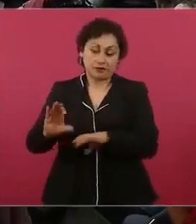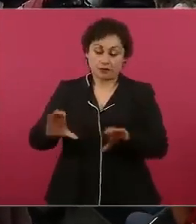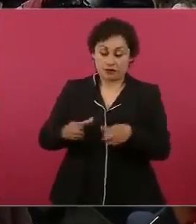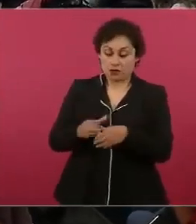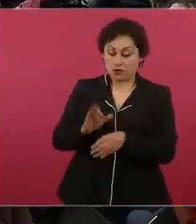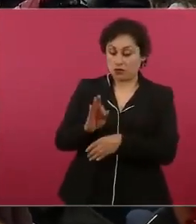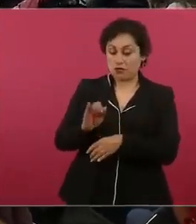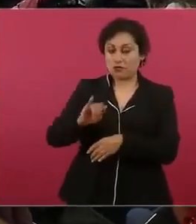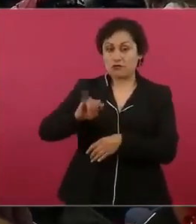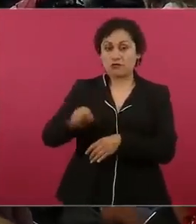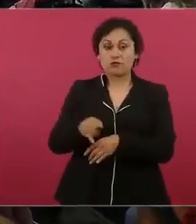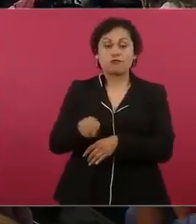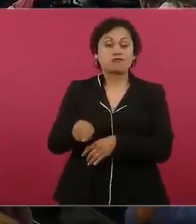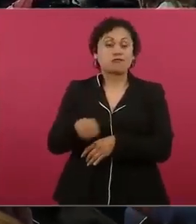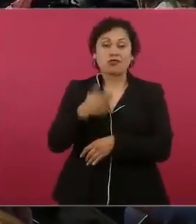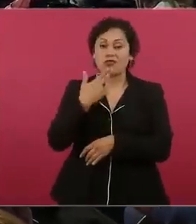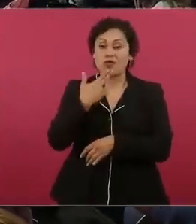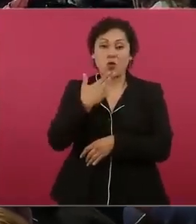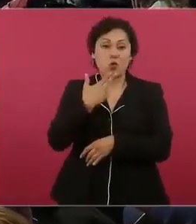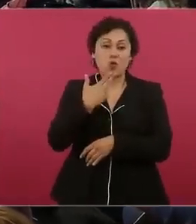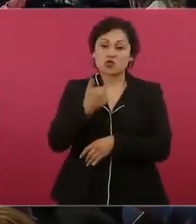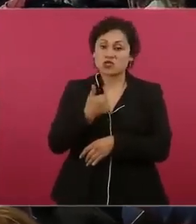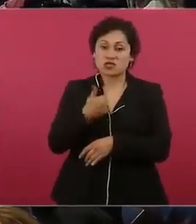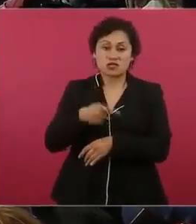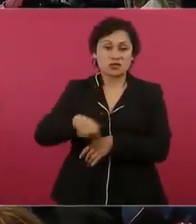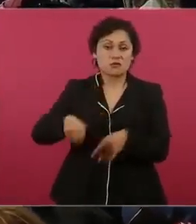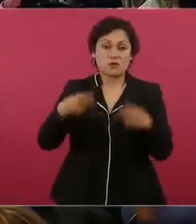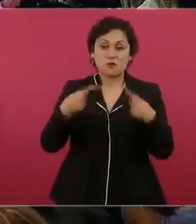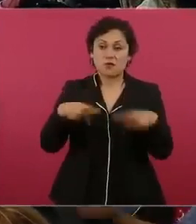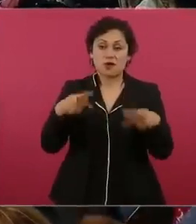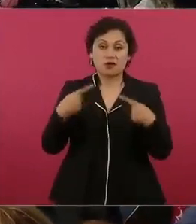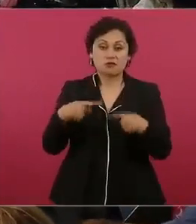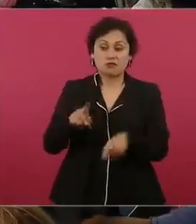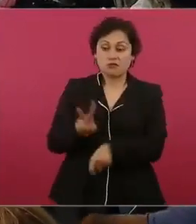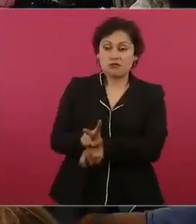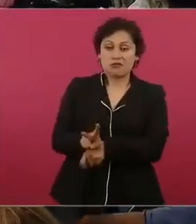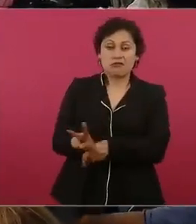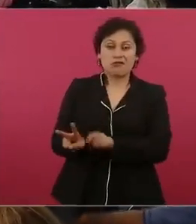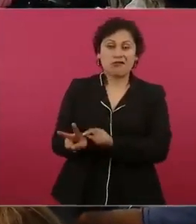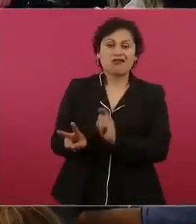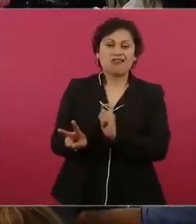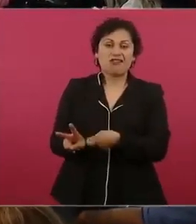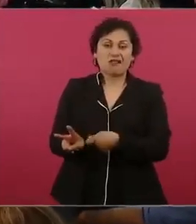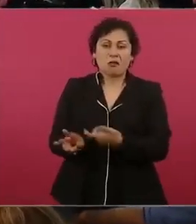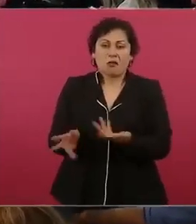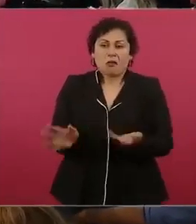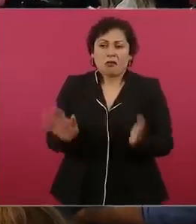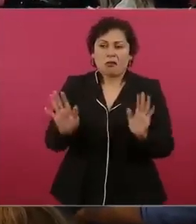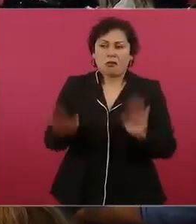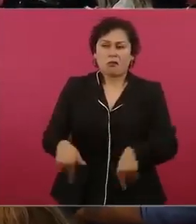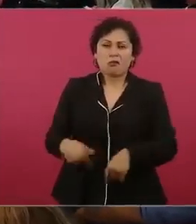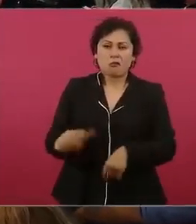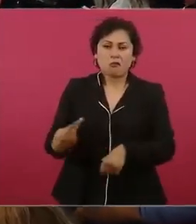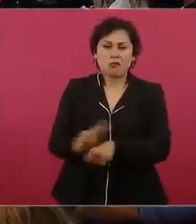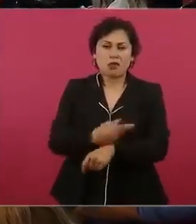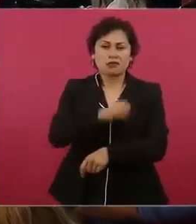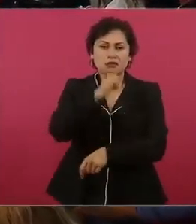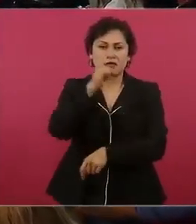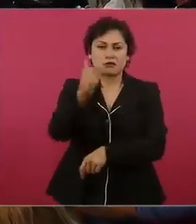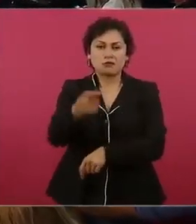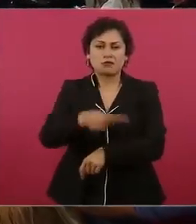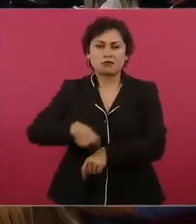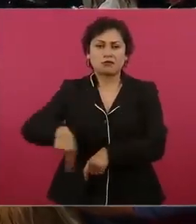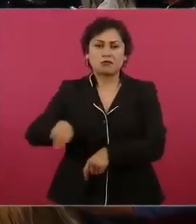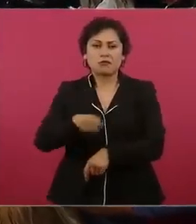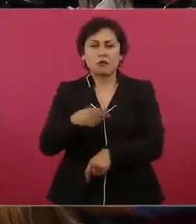están ahí los del Consejo de la Judicatura como floreos de adorno,